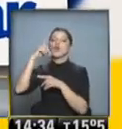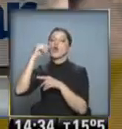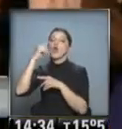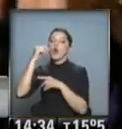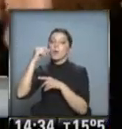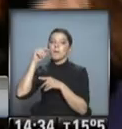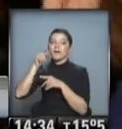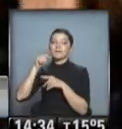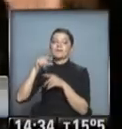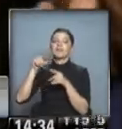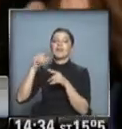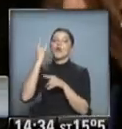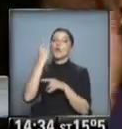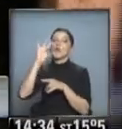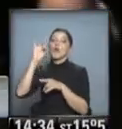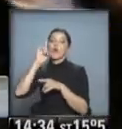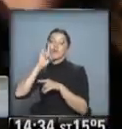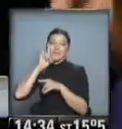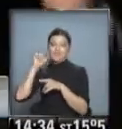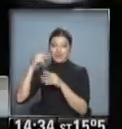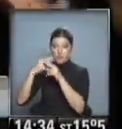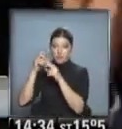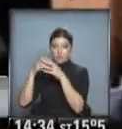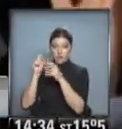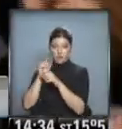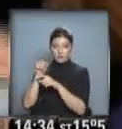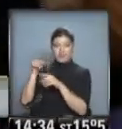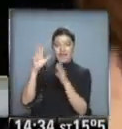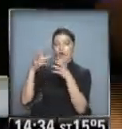UDI, que representa el ala más dura de la derecha chilena.